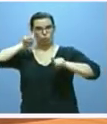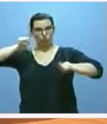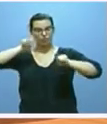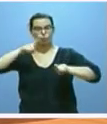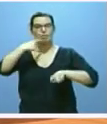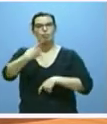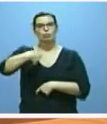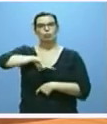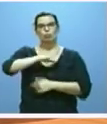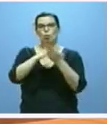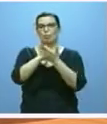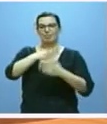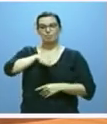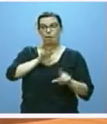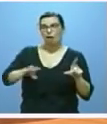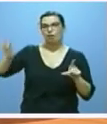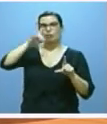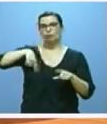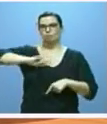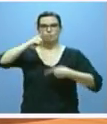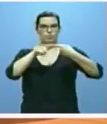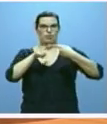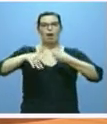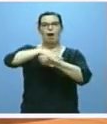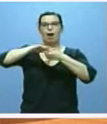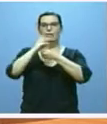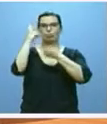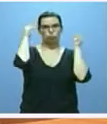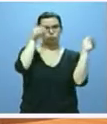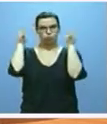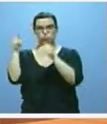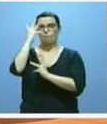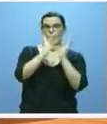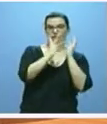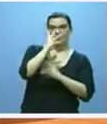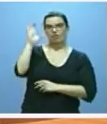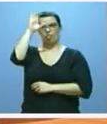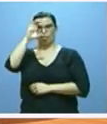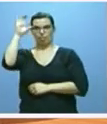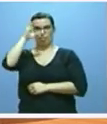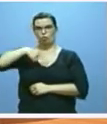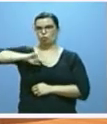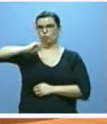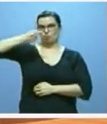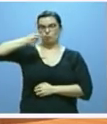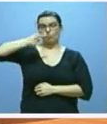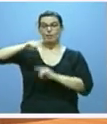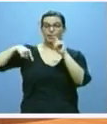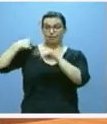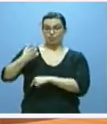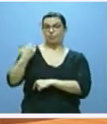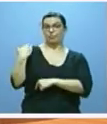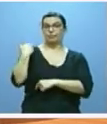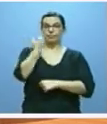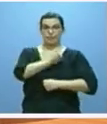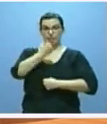situaba como primera comunidad de España en las dos áreas analizadas, matemáticas y ciencias. Y en diciembre, el